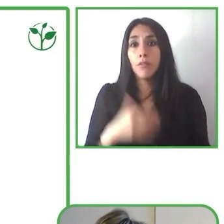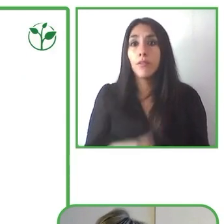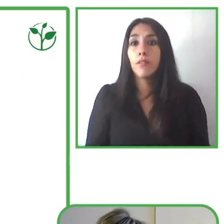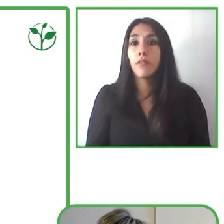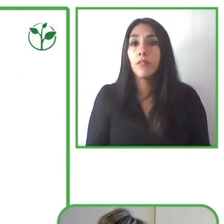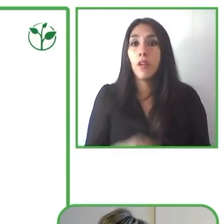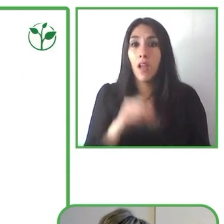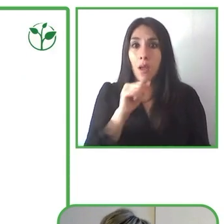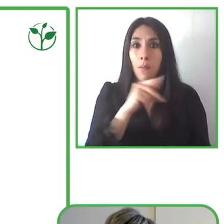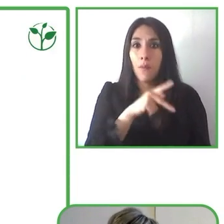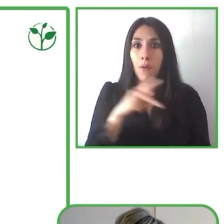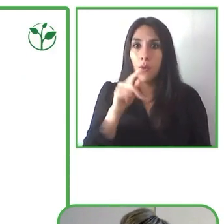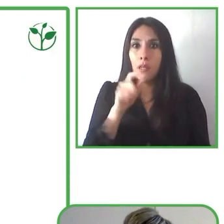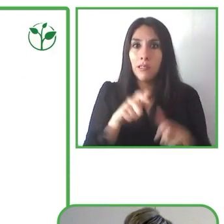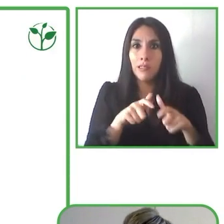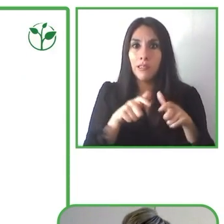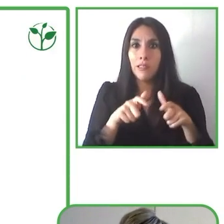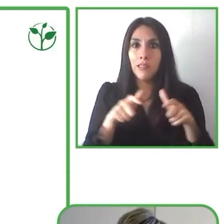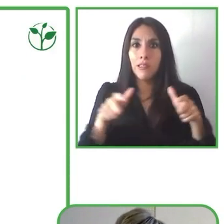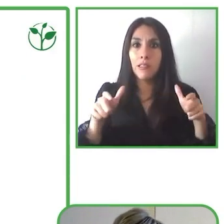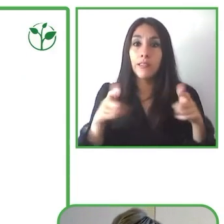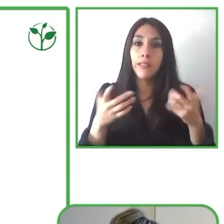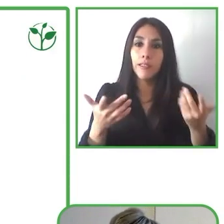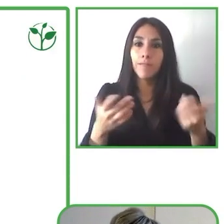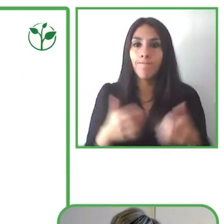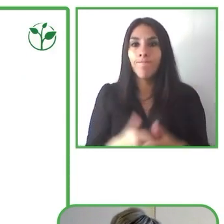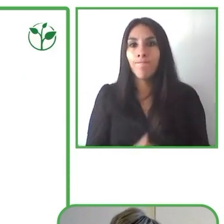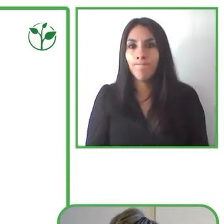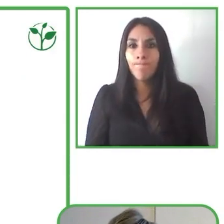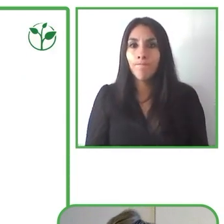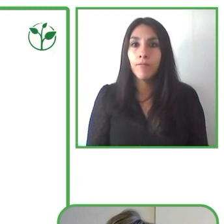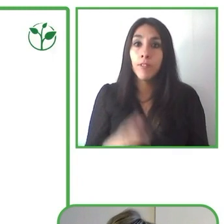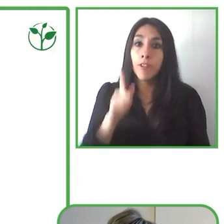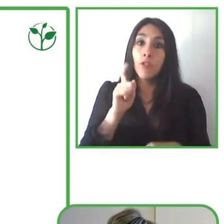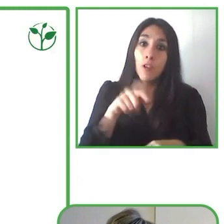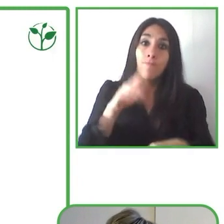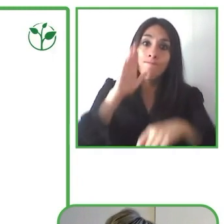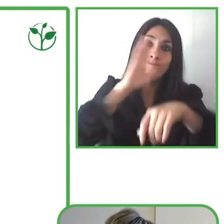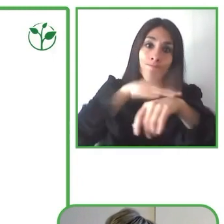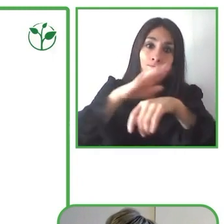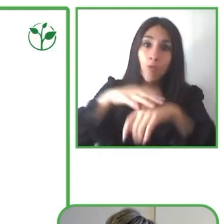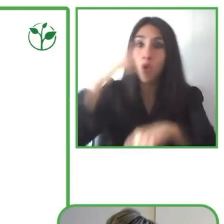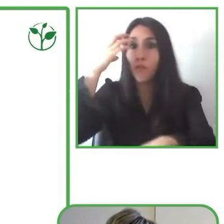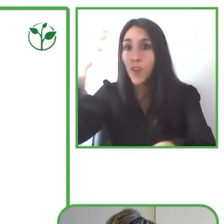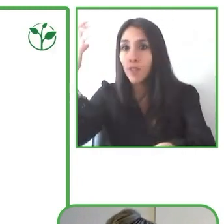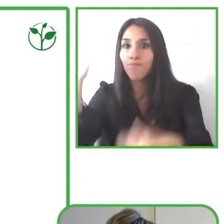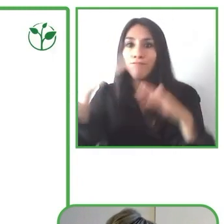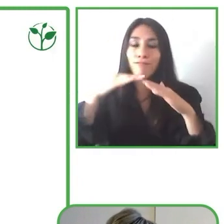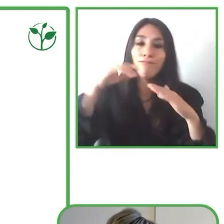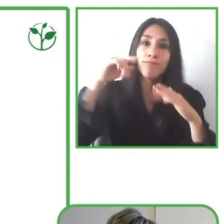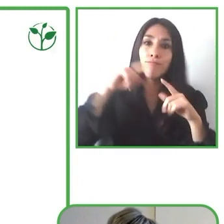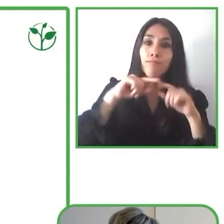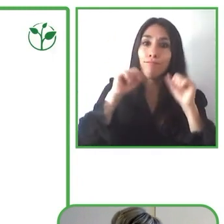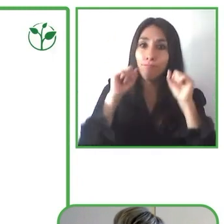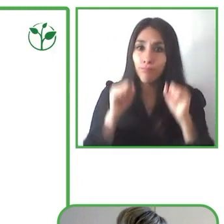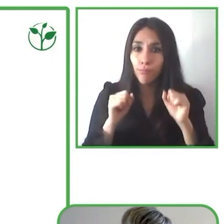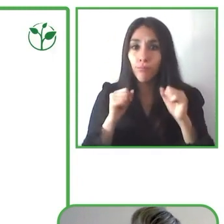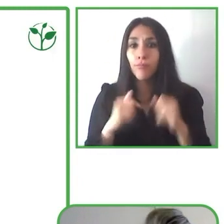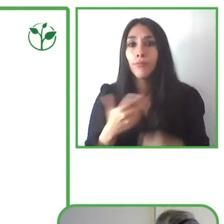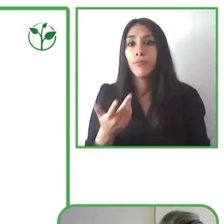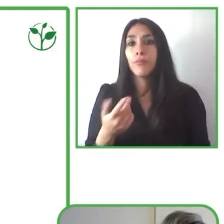decretado, la escuela de gente rápidamente percibió que las personas con discapacidad